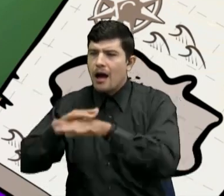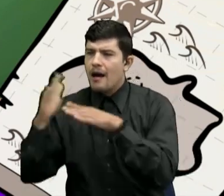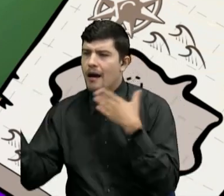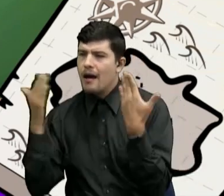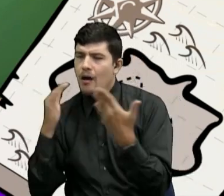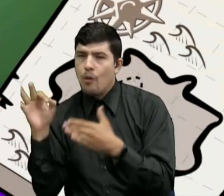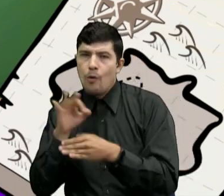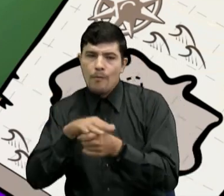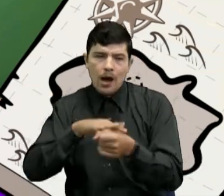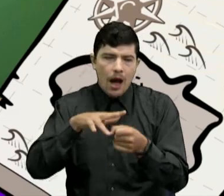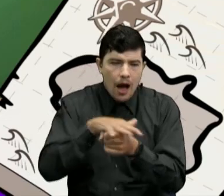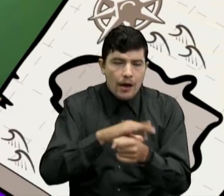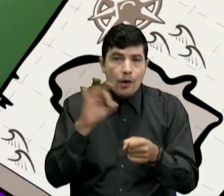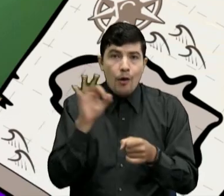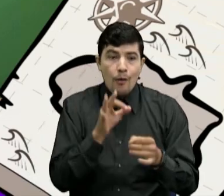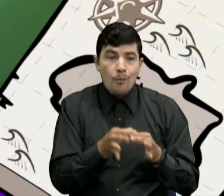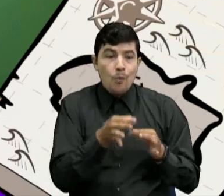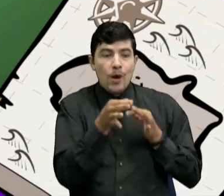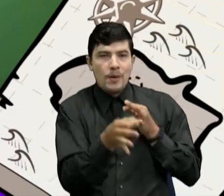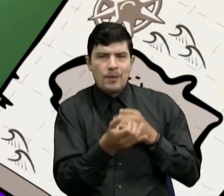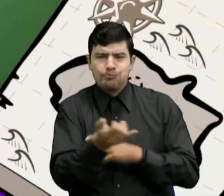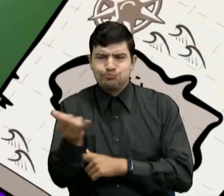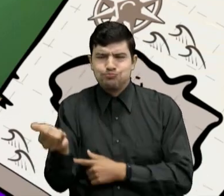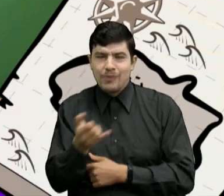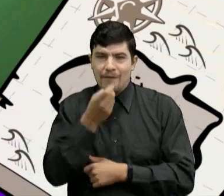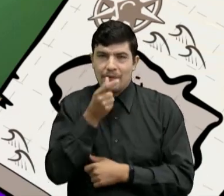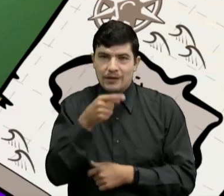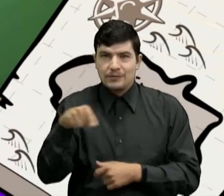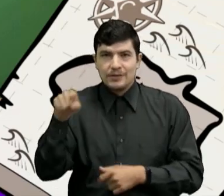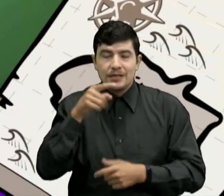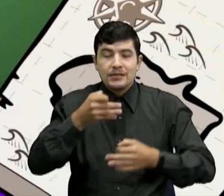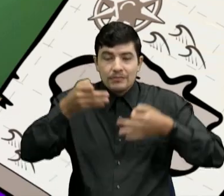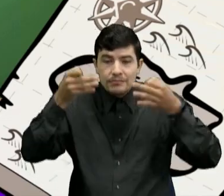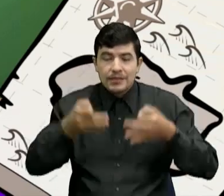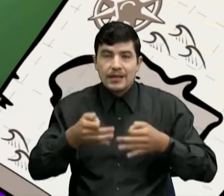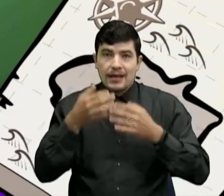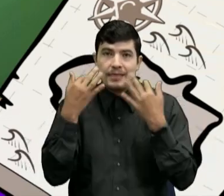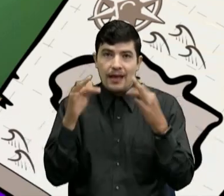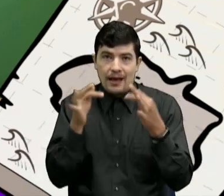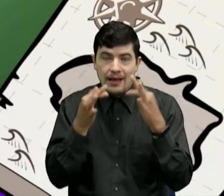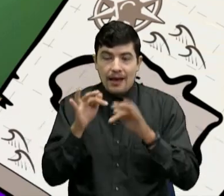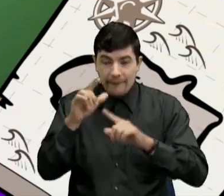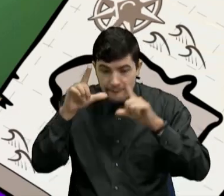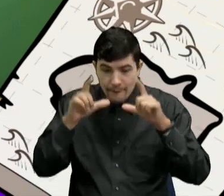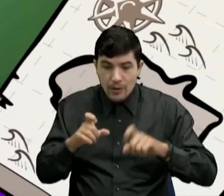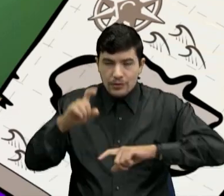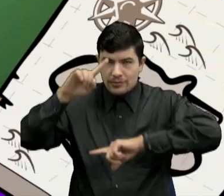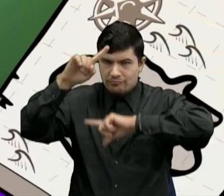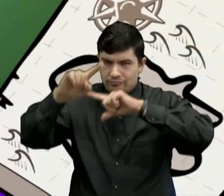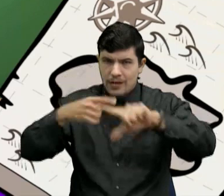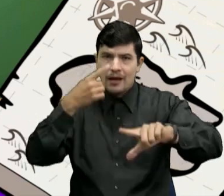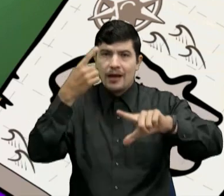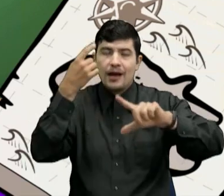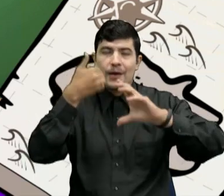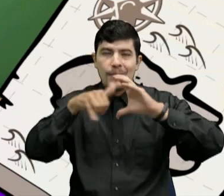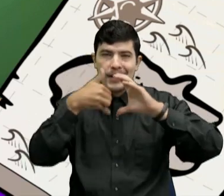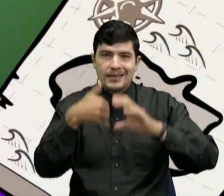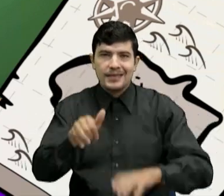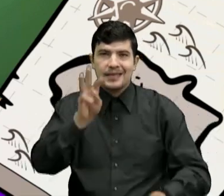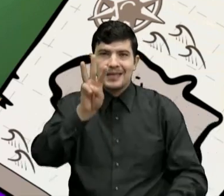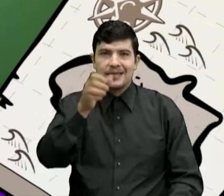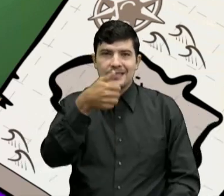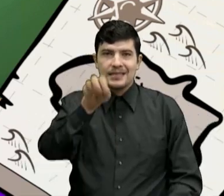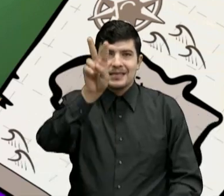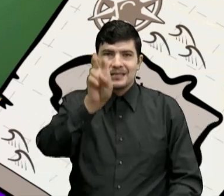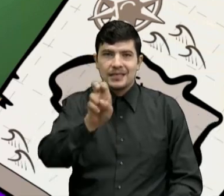del pueblo En donde se encuentren Y pues de esta forma cumplen con la tareita Le toman la foto y por supuesto Nos la envían a través del